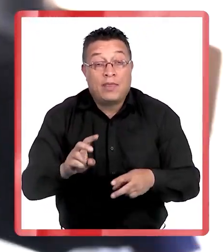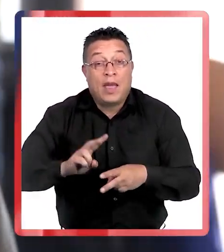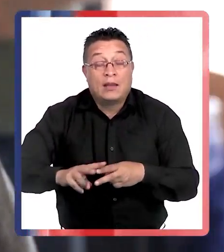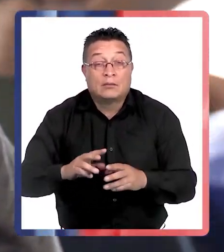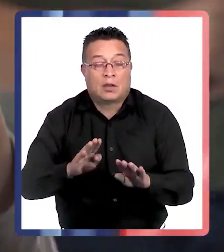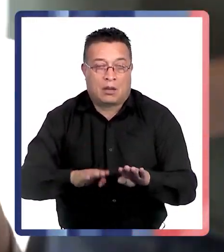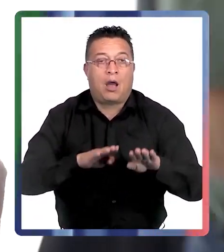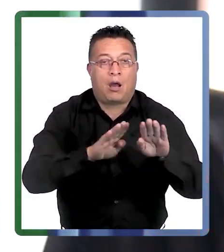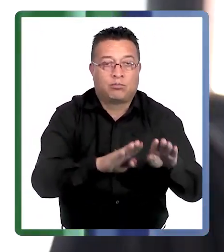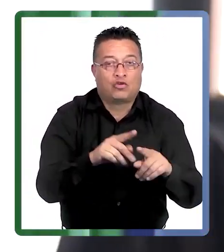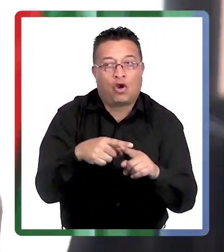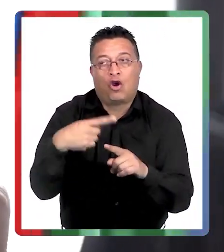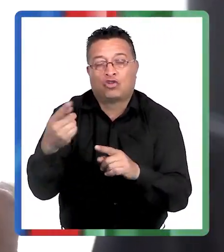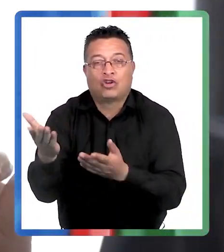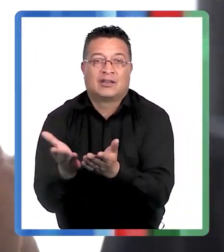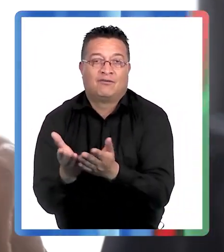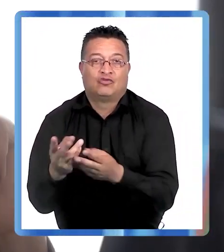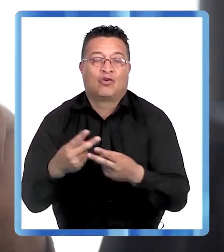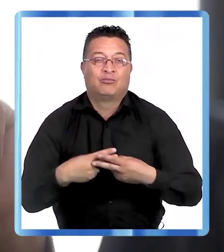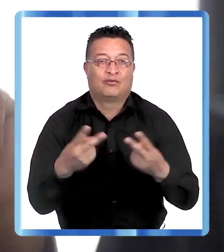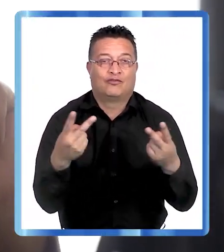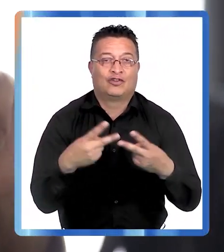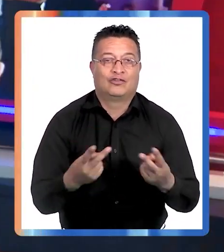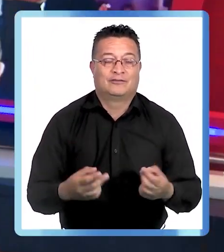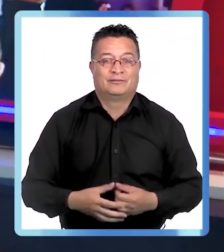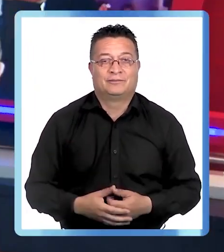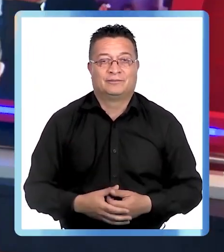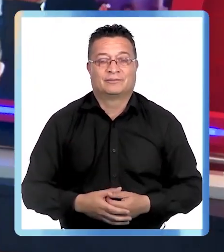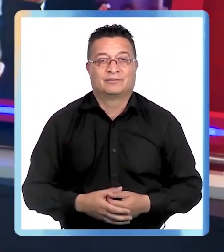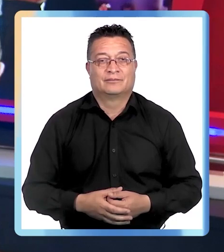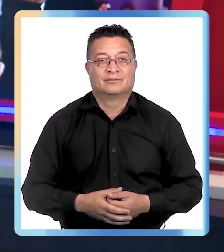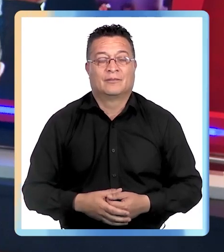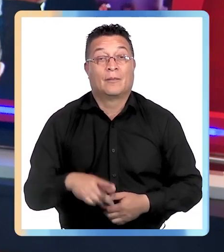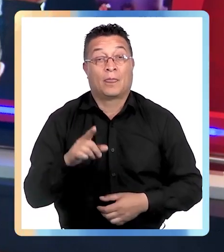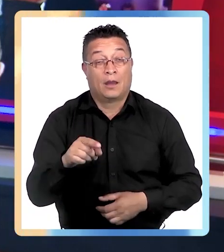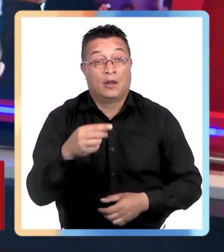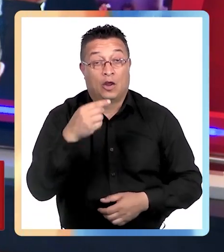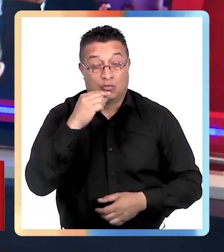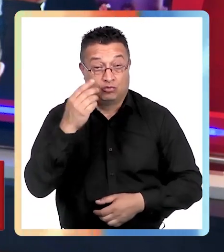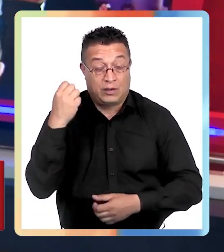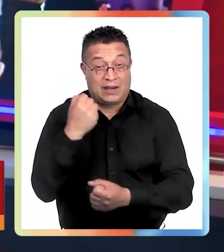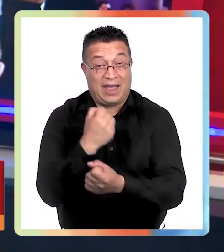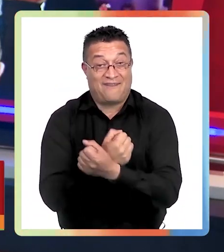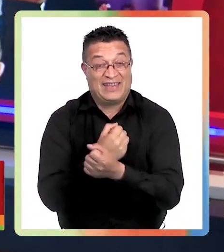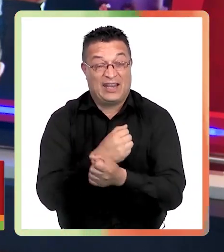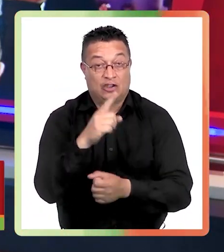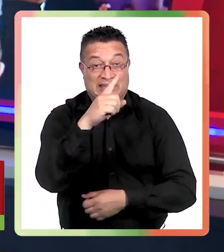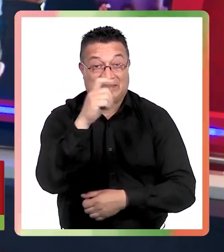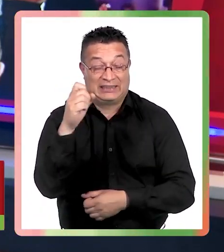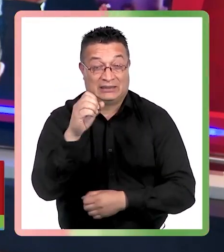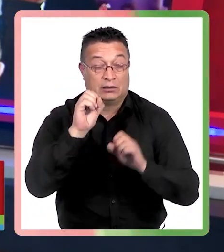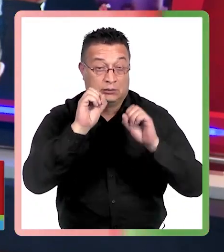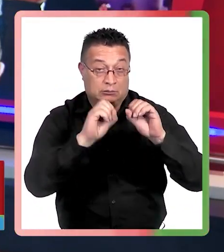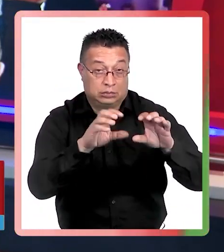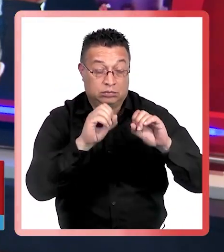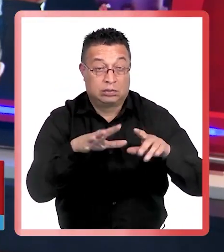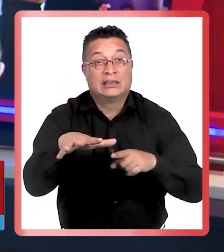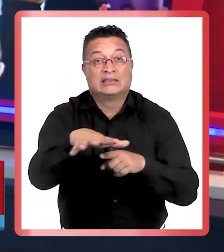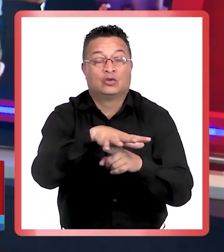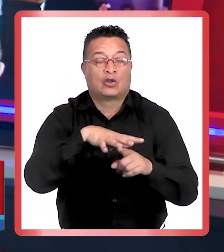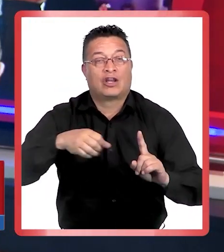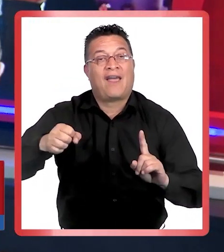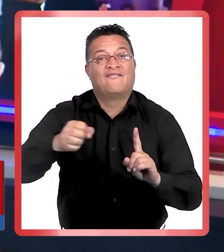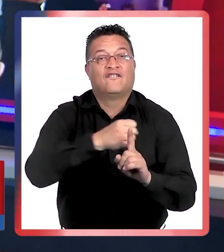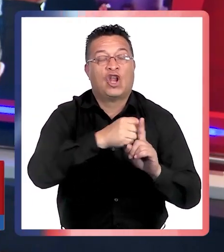con el apoyo de otros servicios públicos. Más de 100 carabineros del Maule fueron capacitados para abordar situaciones de